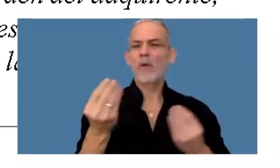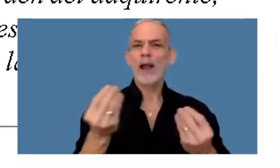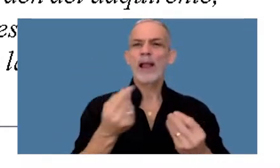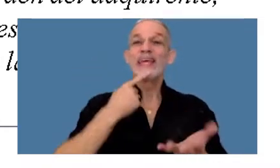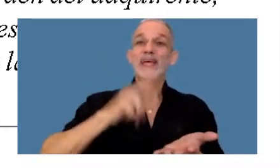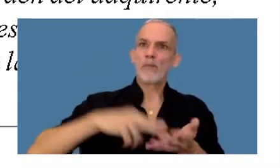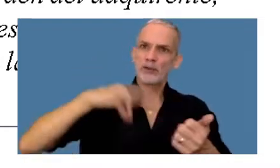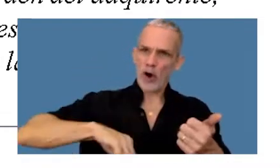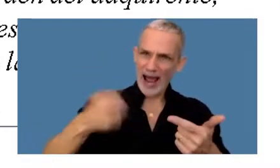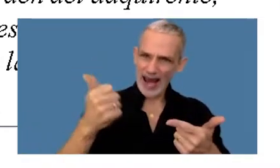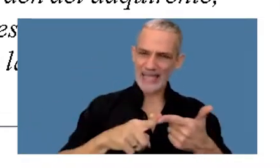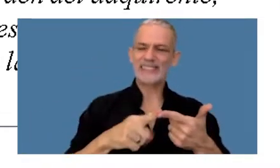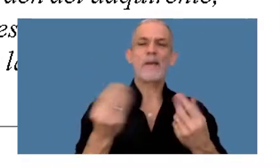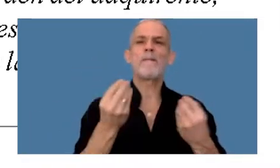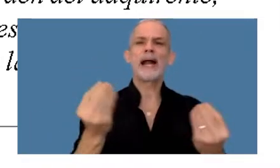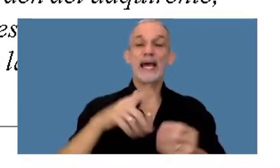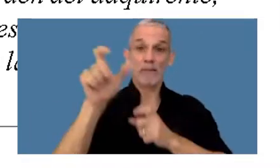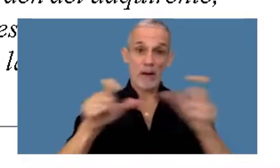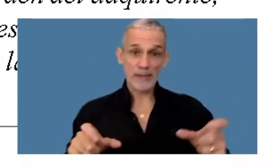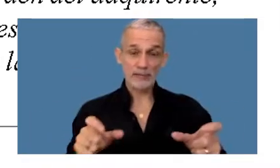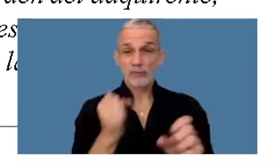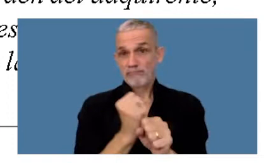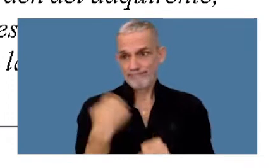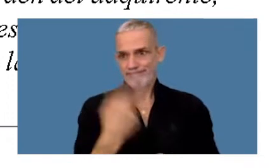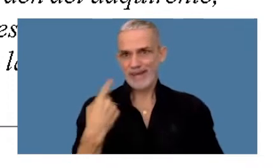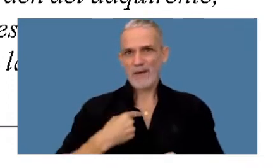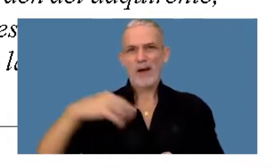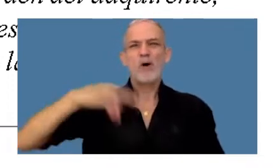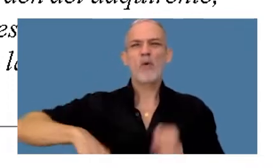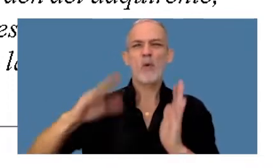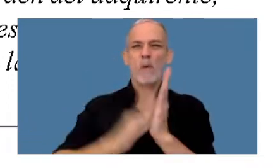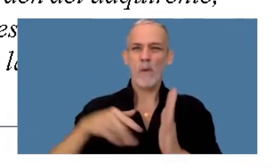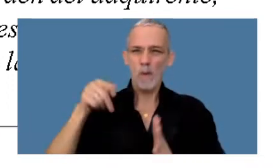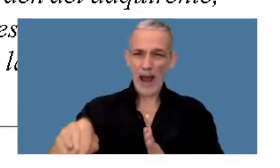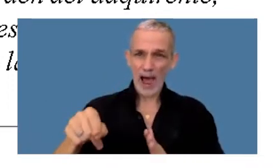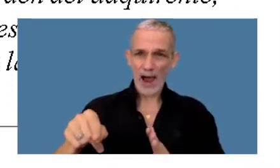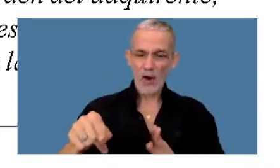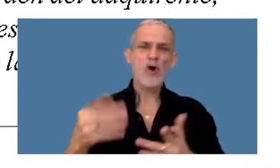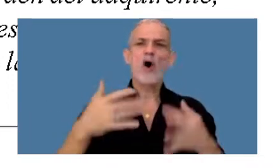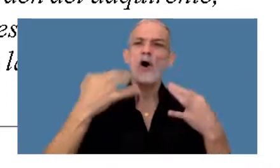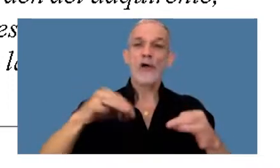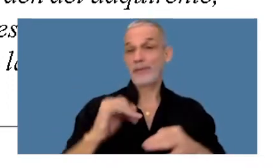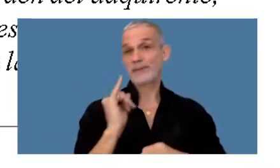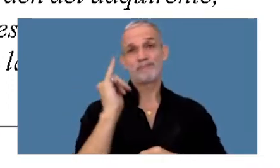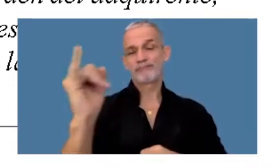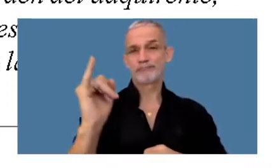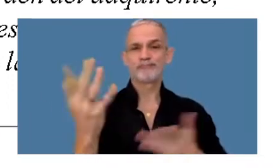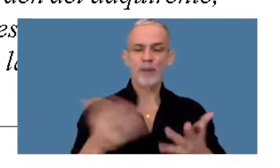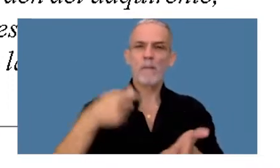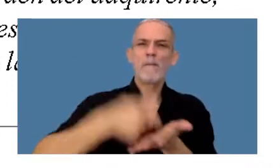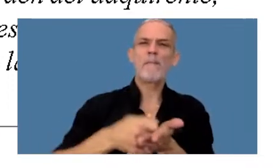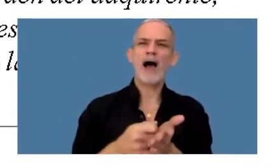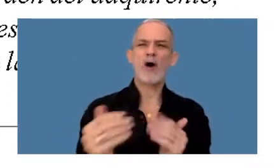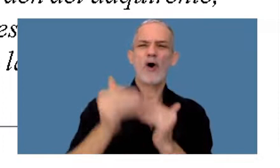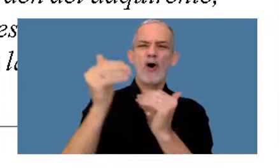impuesto a las ganancias, para los que trabajamos bajo relación de dependencia, hay que denunciarla como pago a